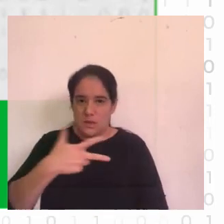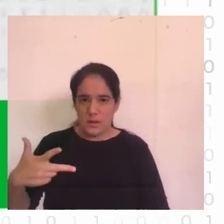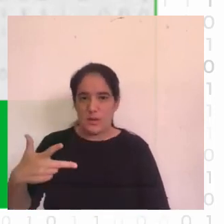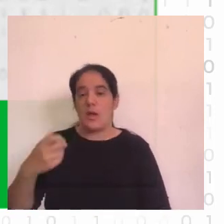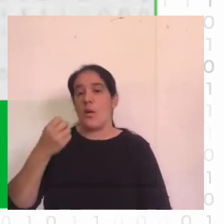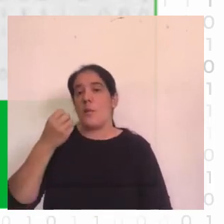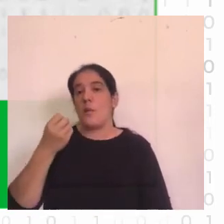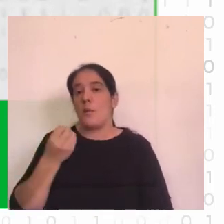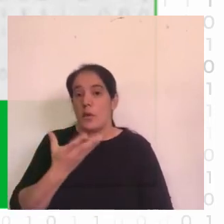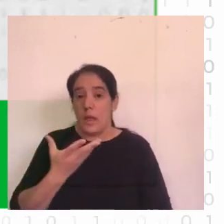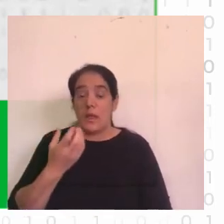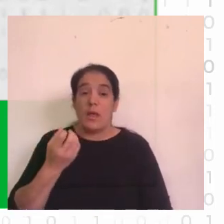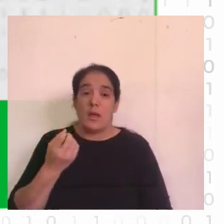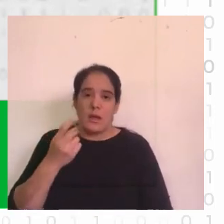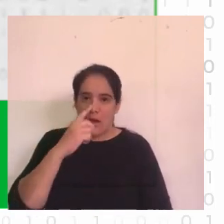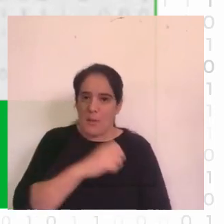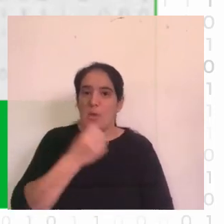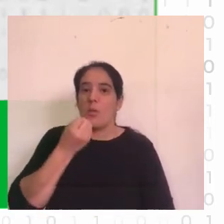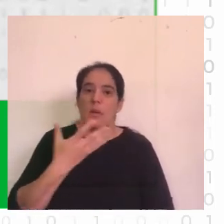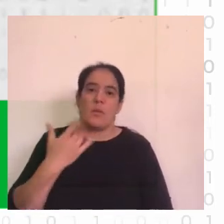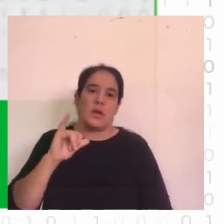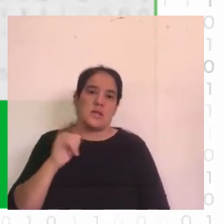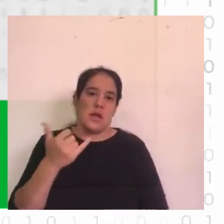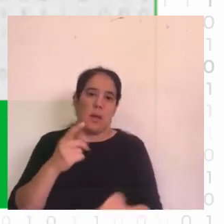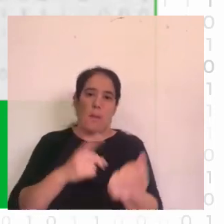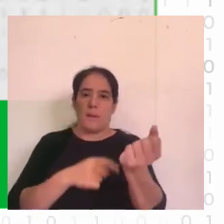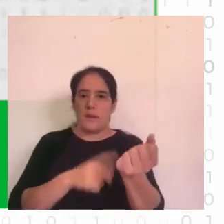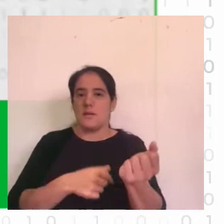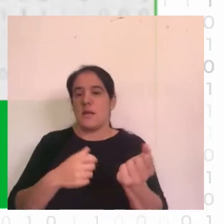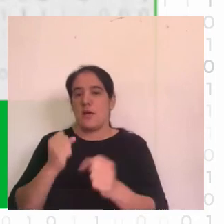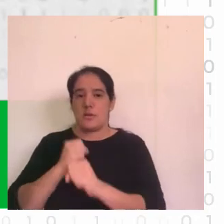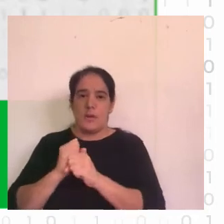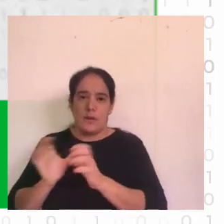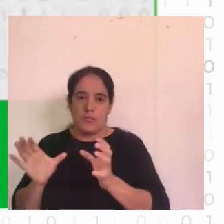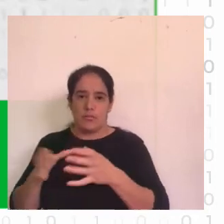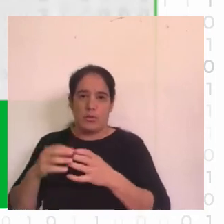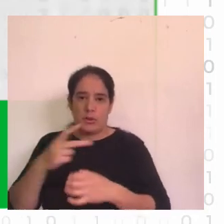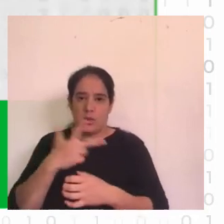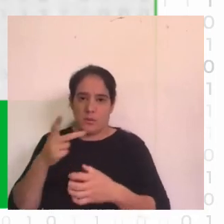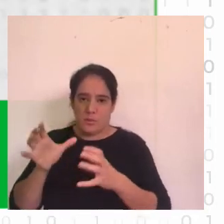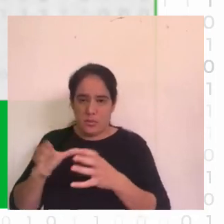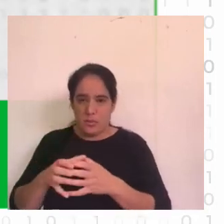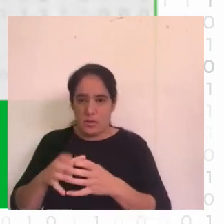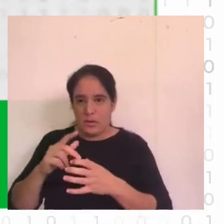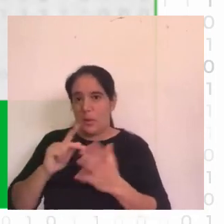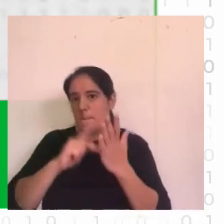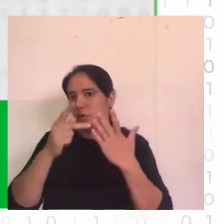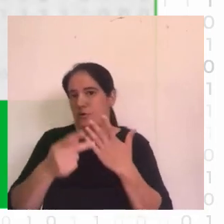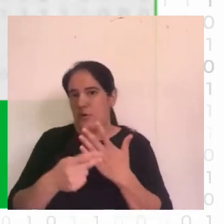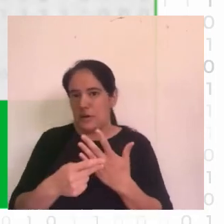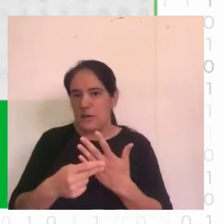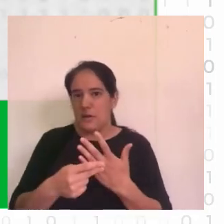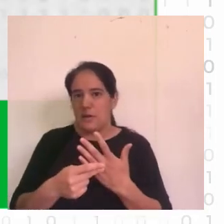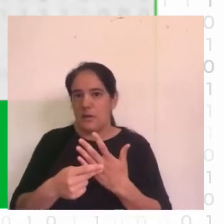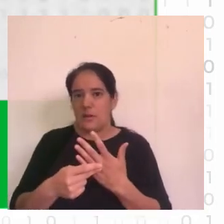tenían experiencia ¿no? entre ellos con este tipo de proyectos existe una biblioteca Norfolk que la